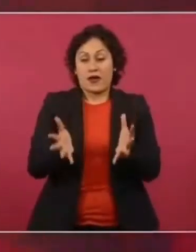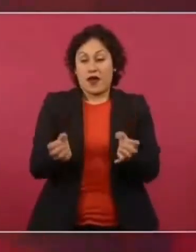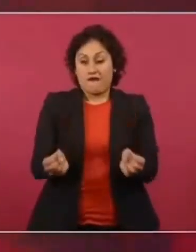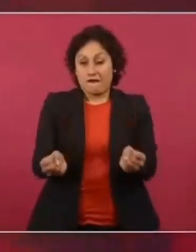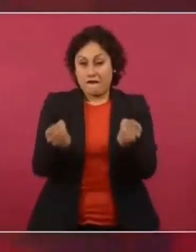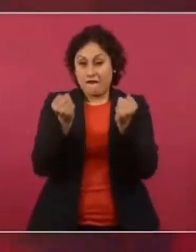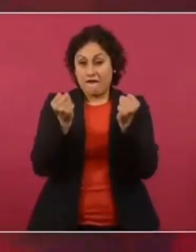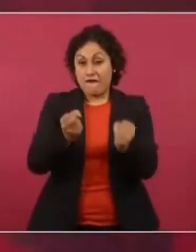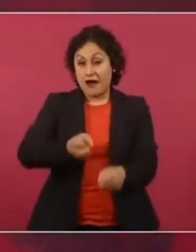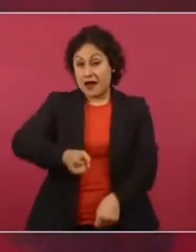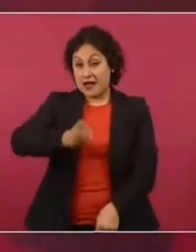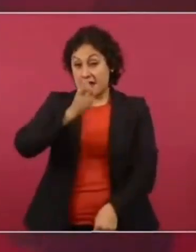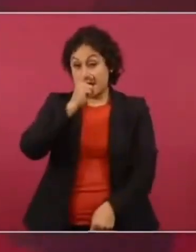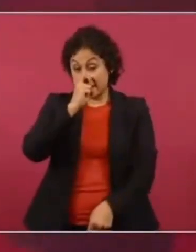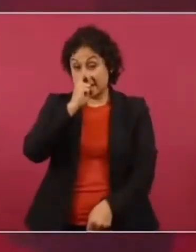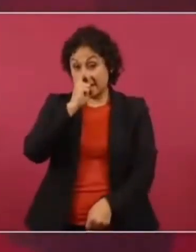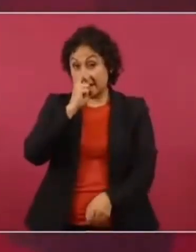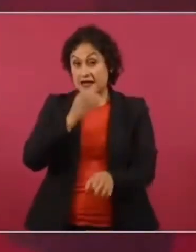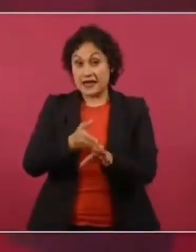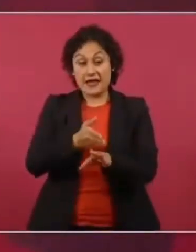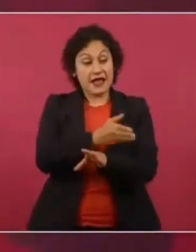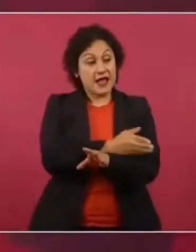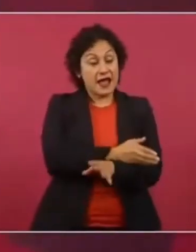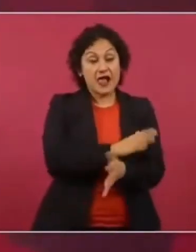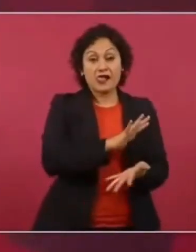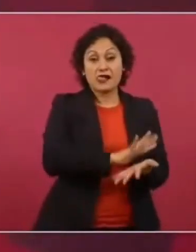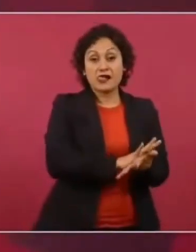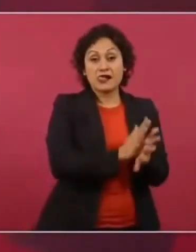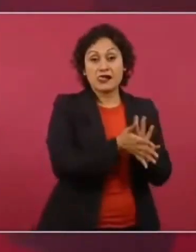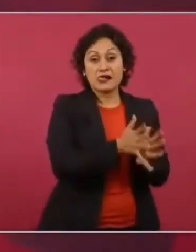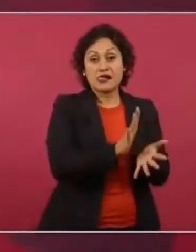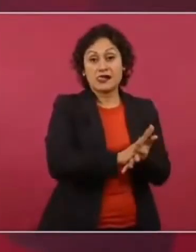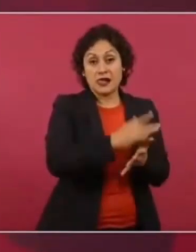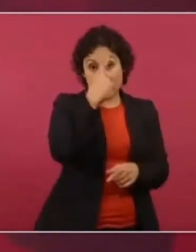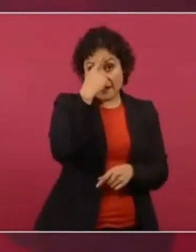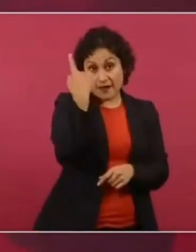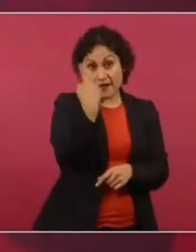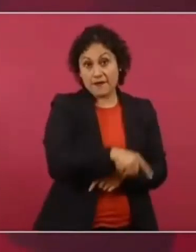orquestando el fraude del 2006 para imponer a Calderón.